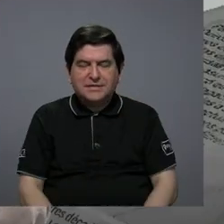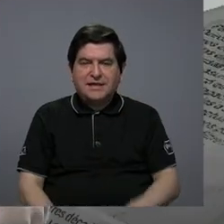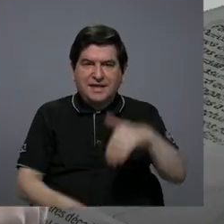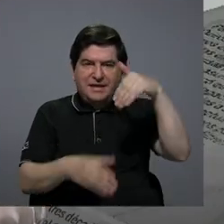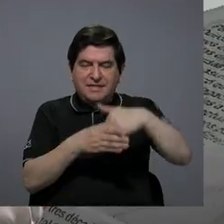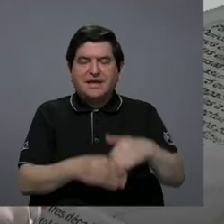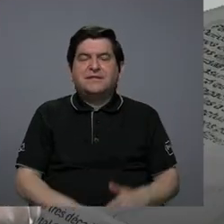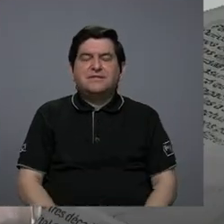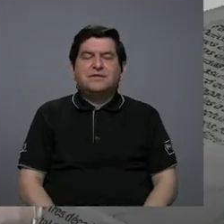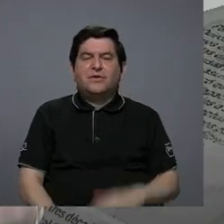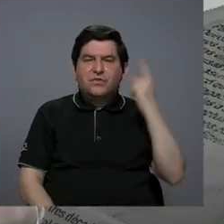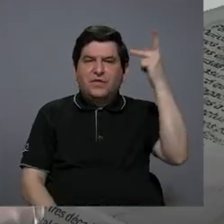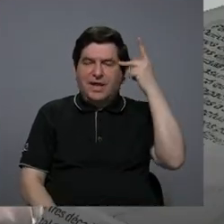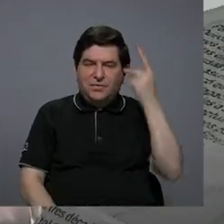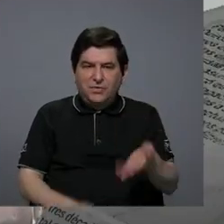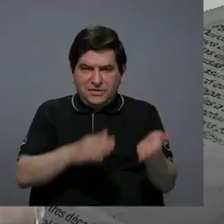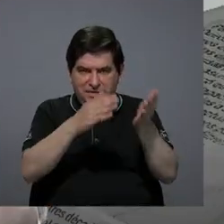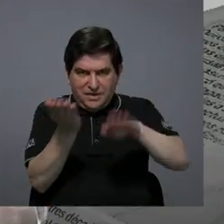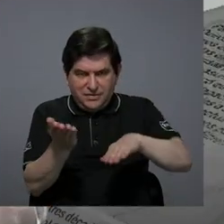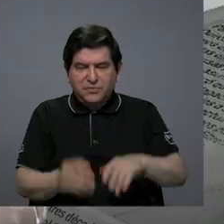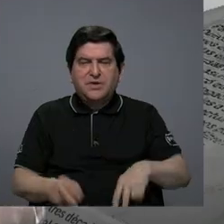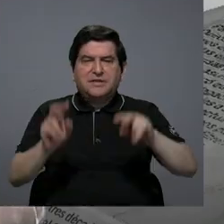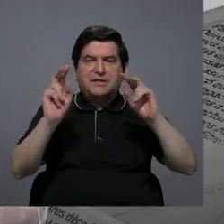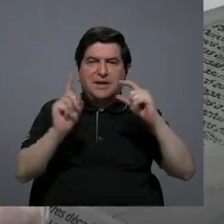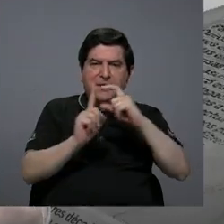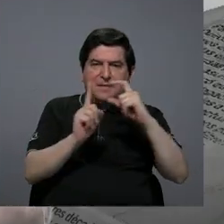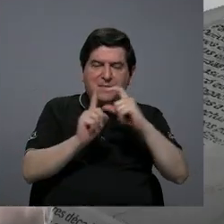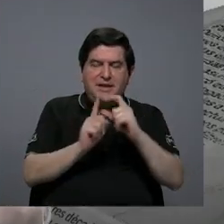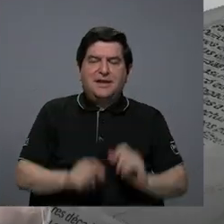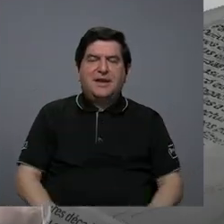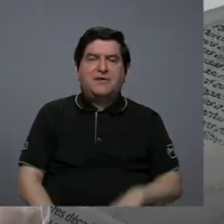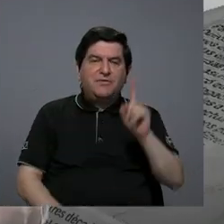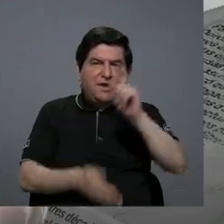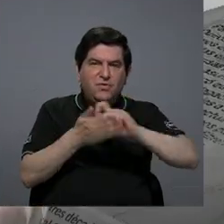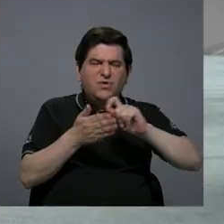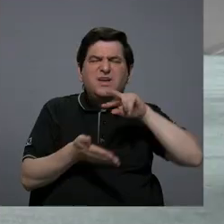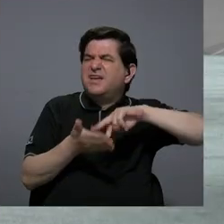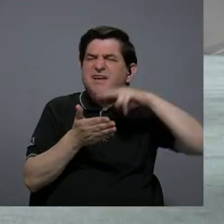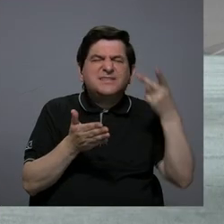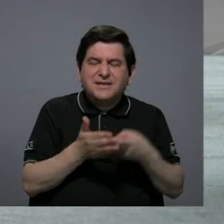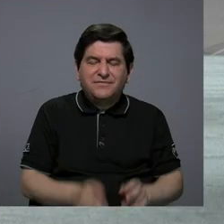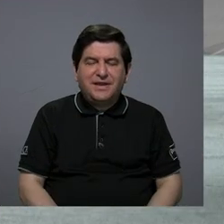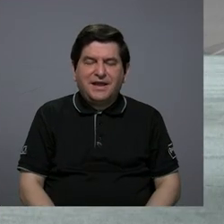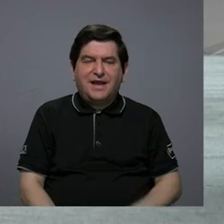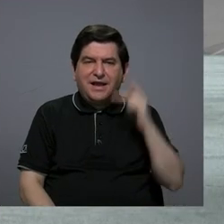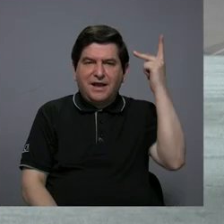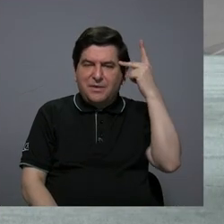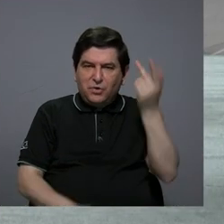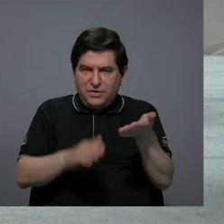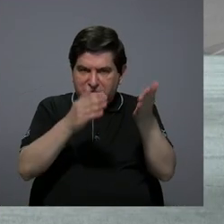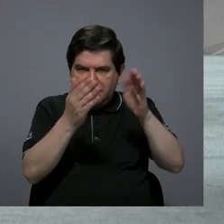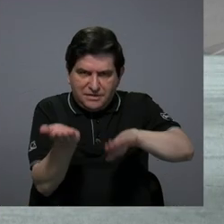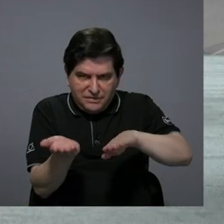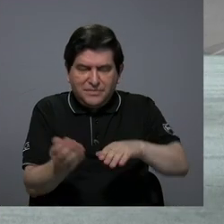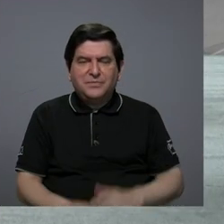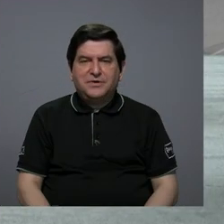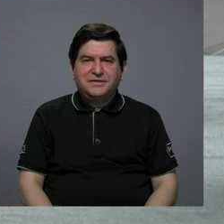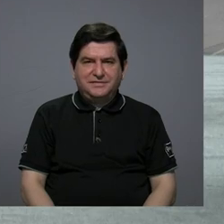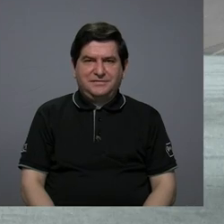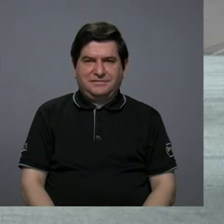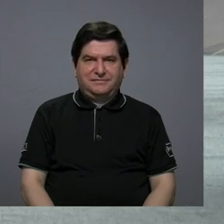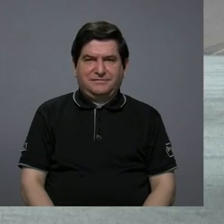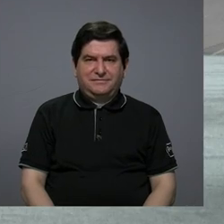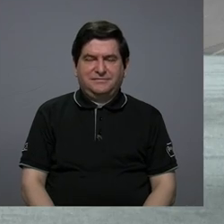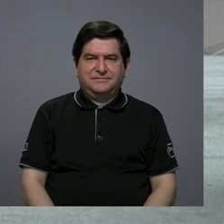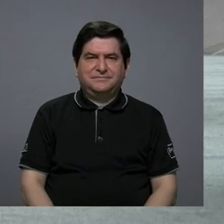necropolítica, que es un término acuñado por un autor. ¿Qué significa eso? Necropolítica es un término